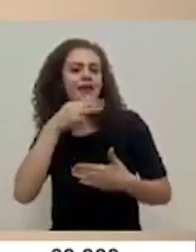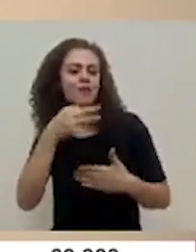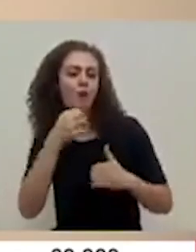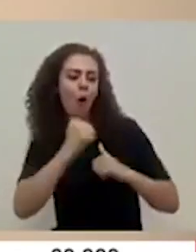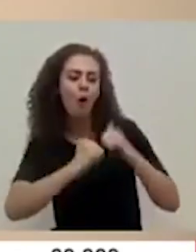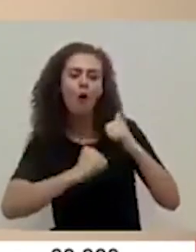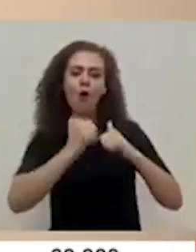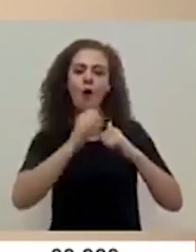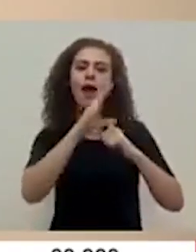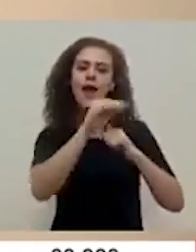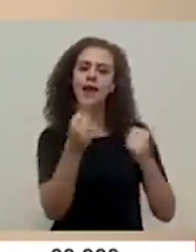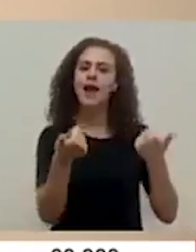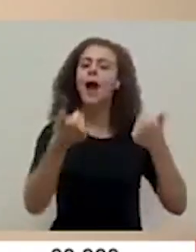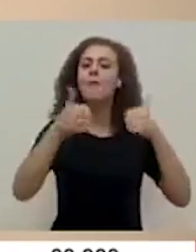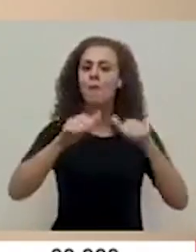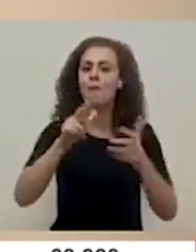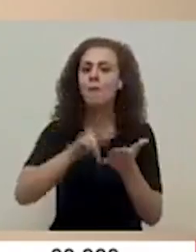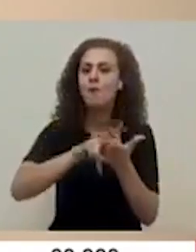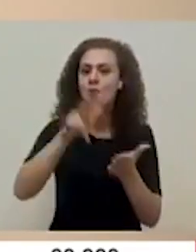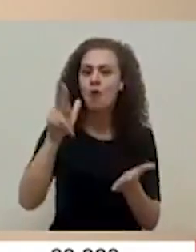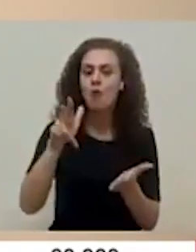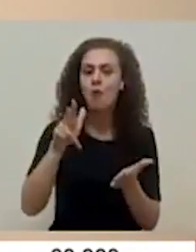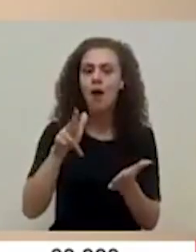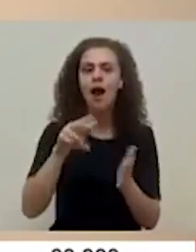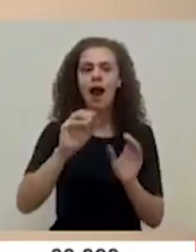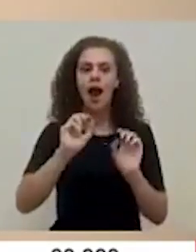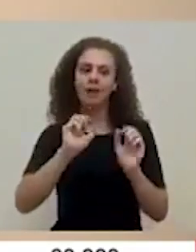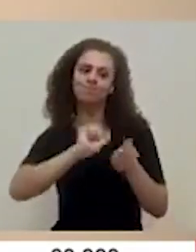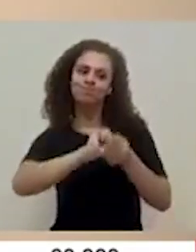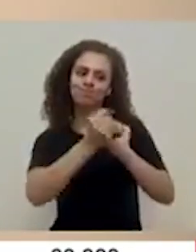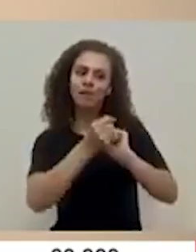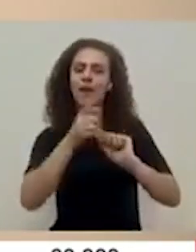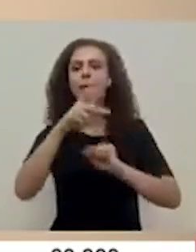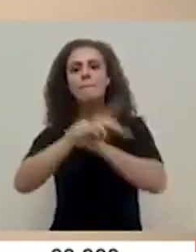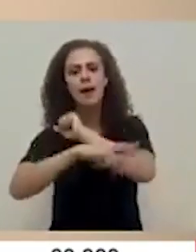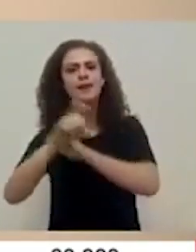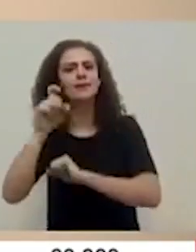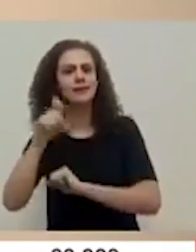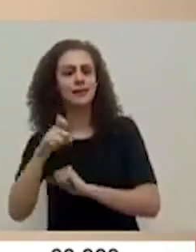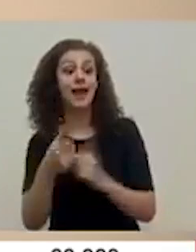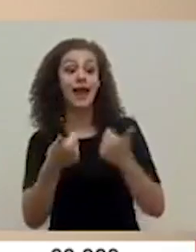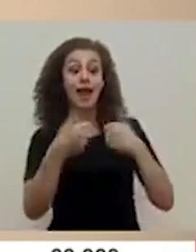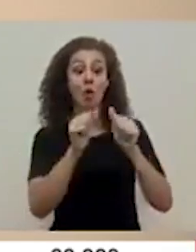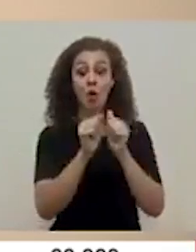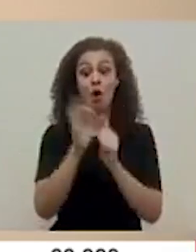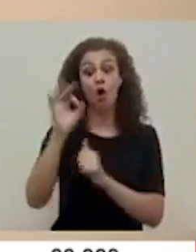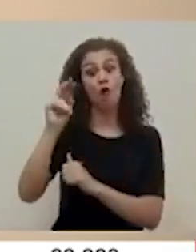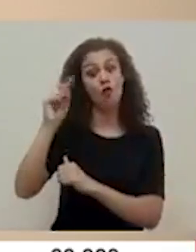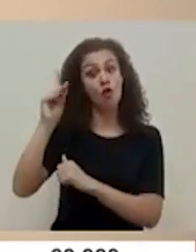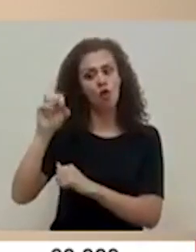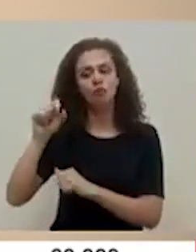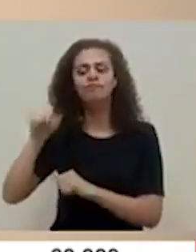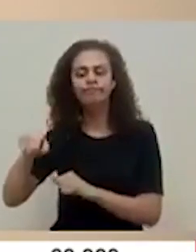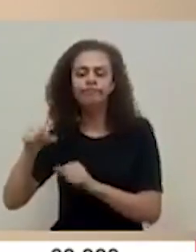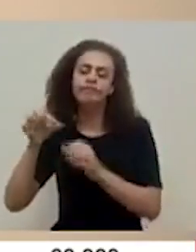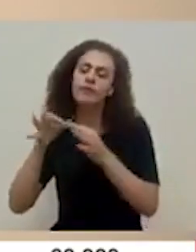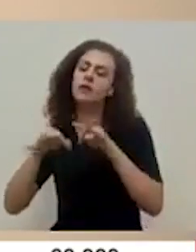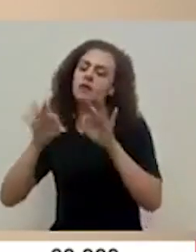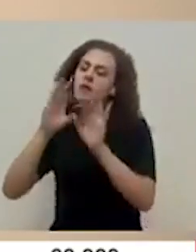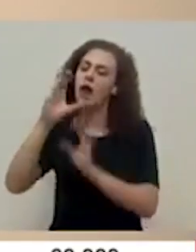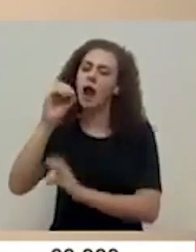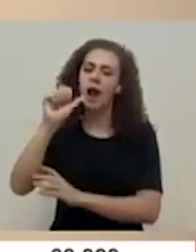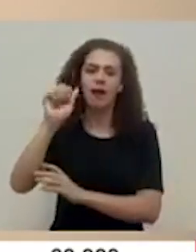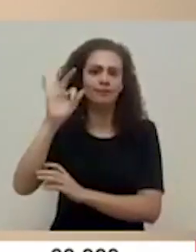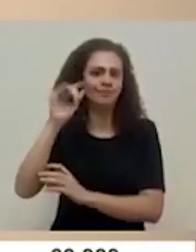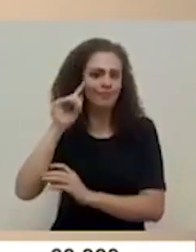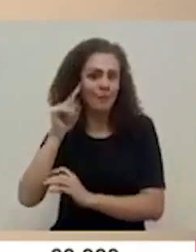constructivo y aprobar una reforma que sea la que el país necesite el acuerdo con el fondo tiene que ser un catalizador que nos